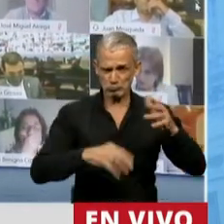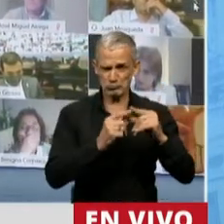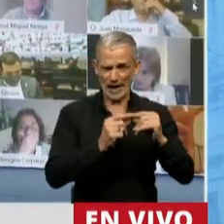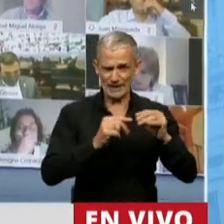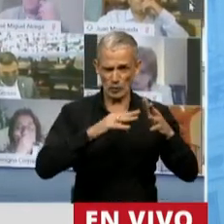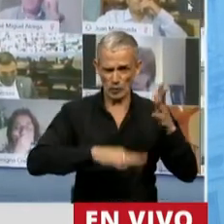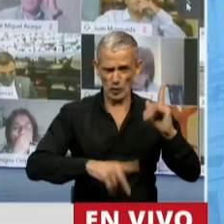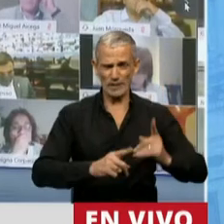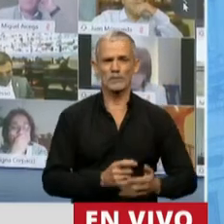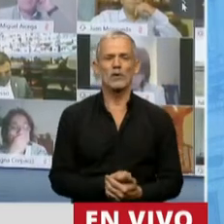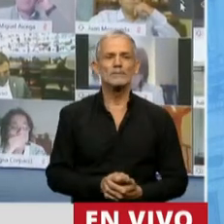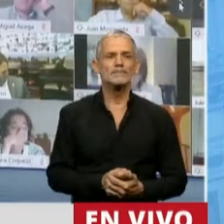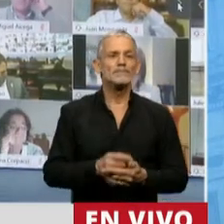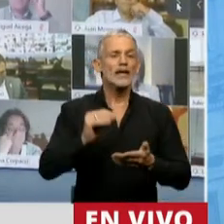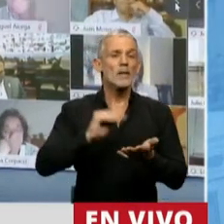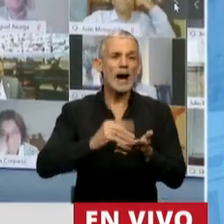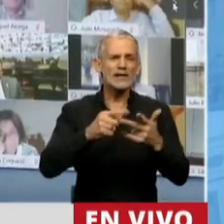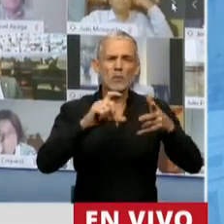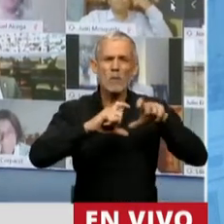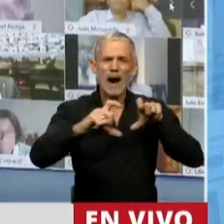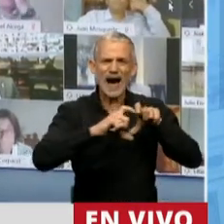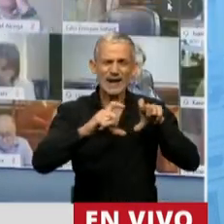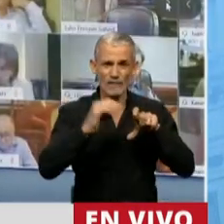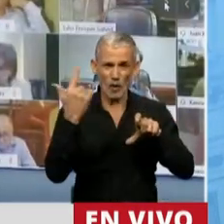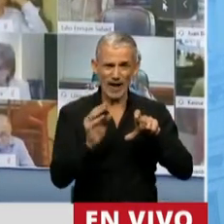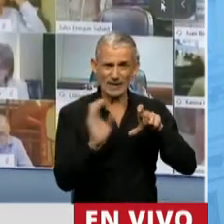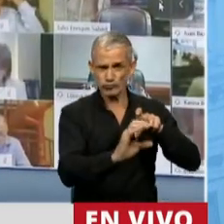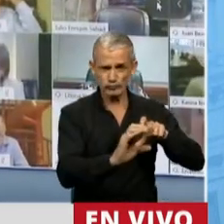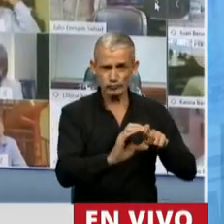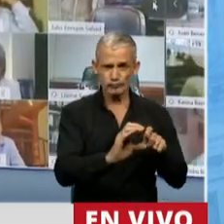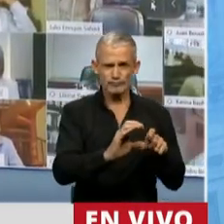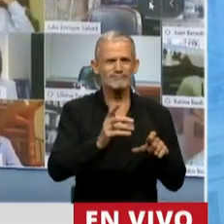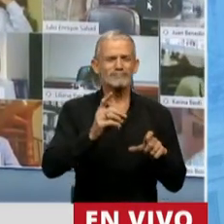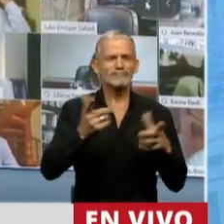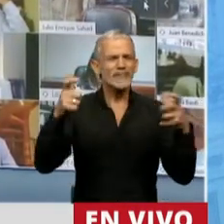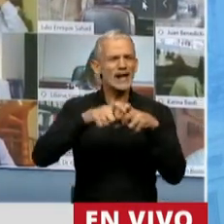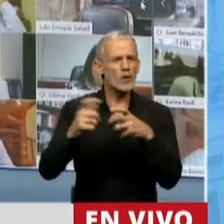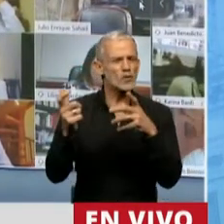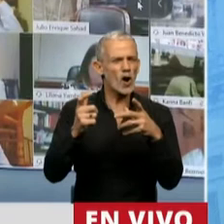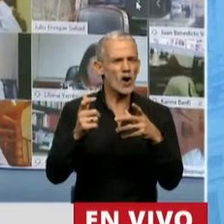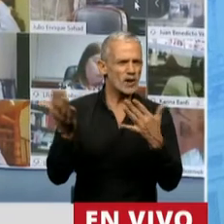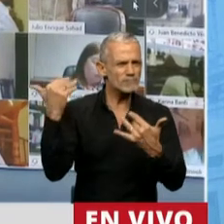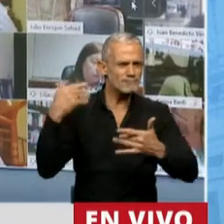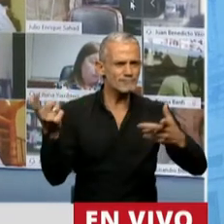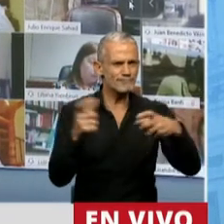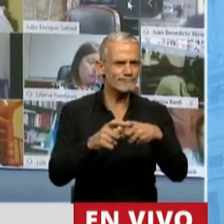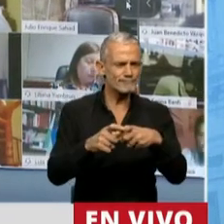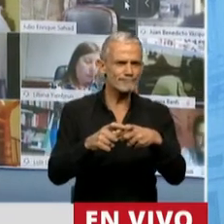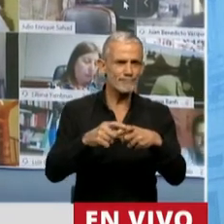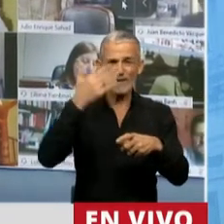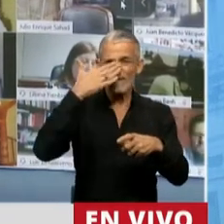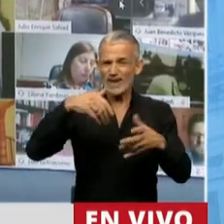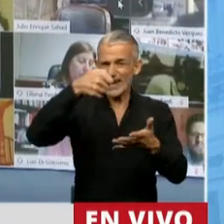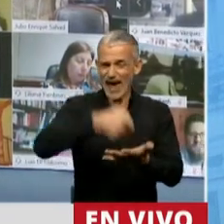articulado. Y un párrafo que habíamos incorporado en la reunión de comisión, al